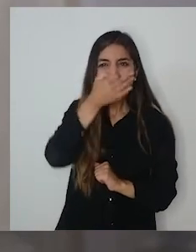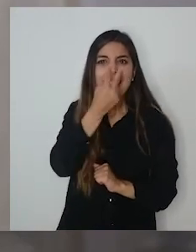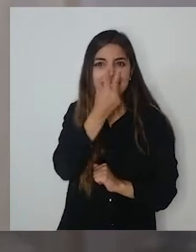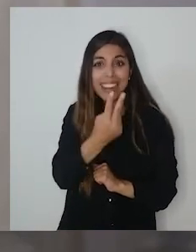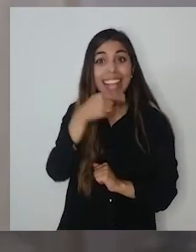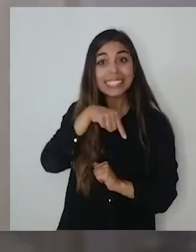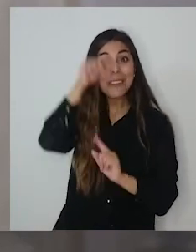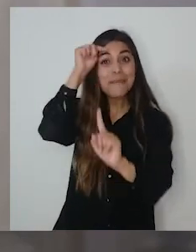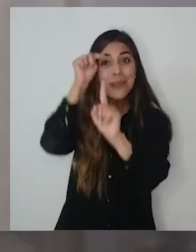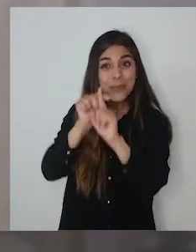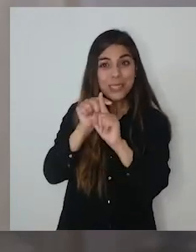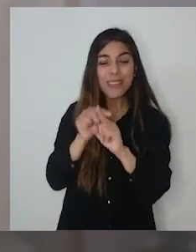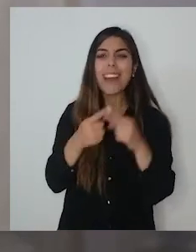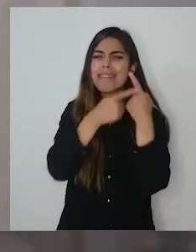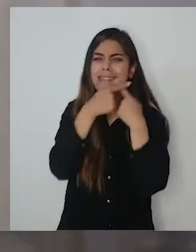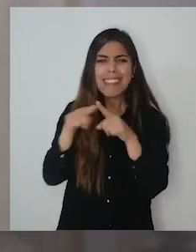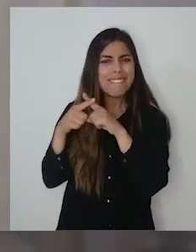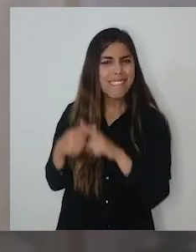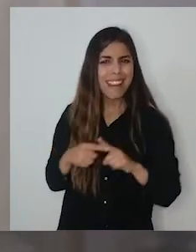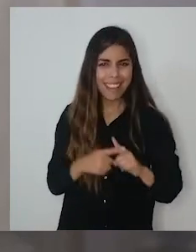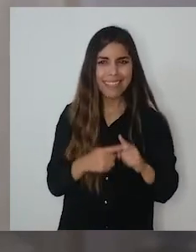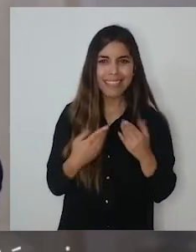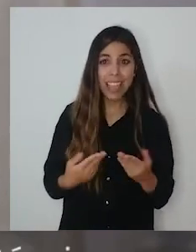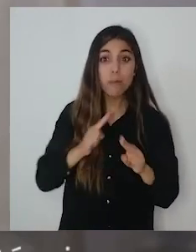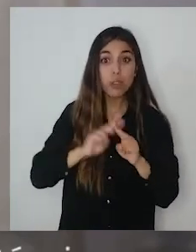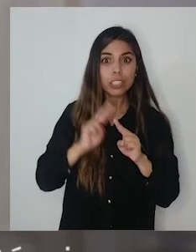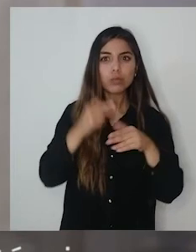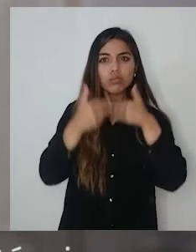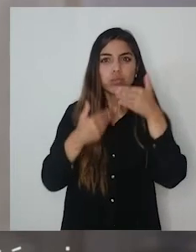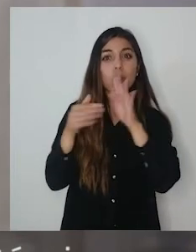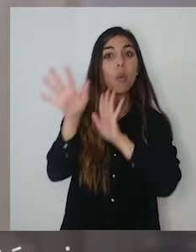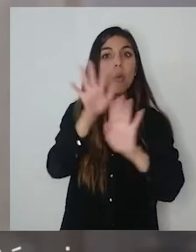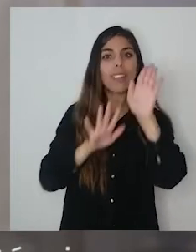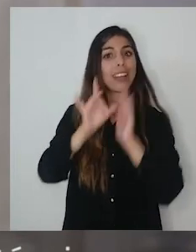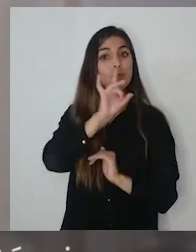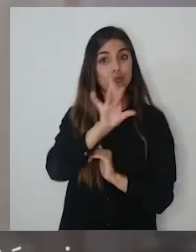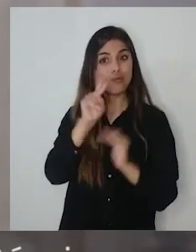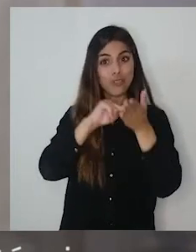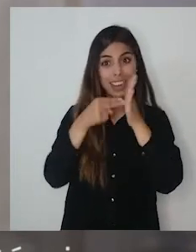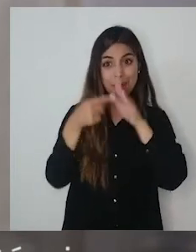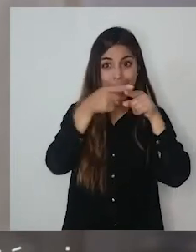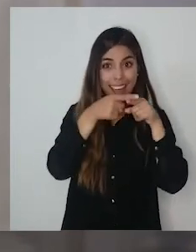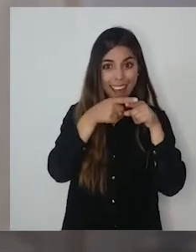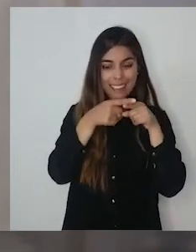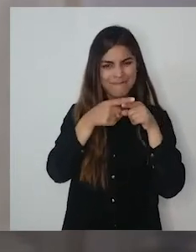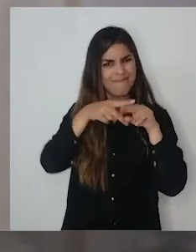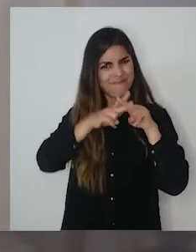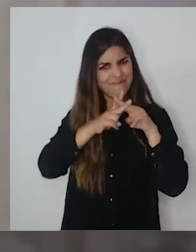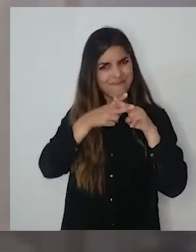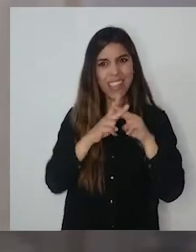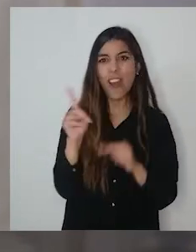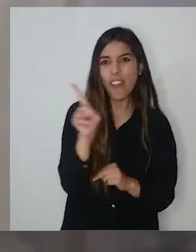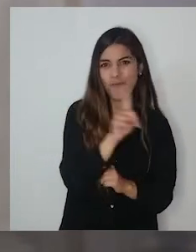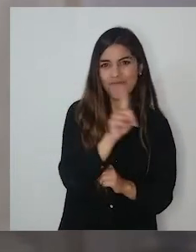lo que nosotros hacemos. Y lo hacemos desde diferentes flancos. Porque los procesos de conservación no son solamente un problema técnico, también son